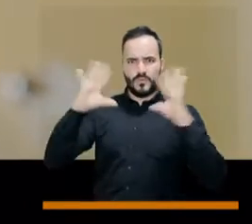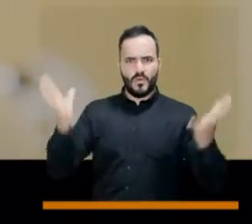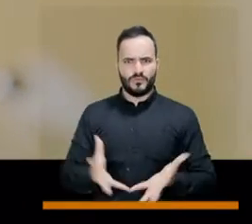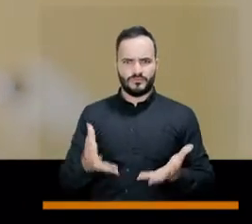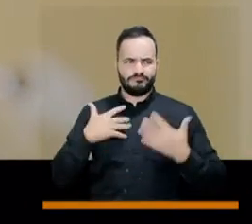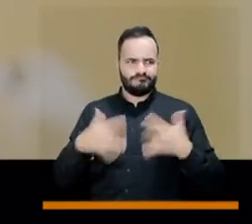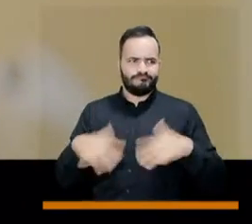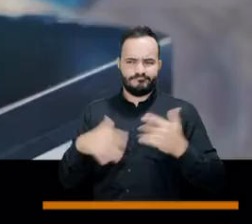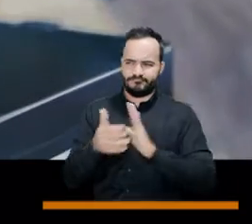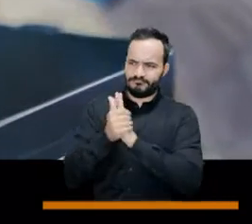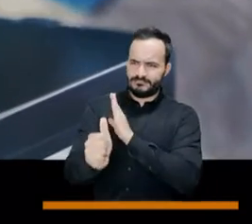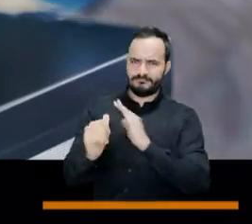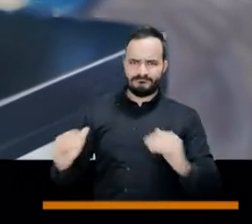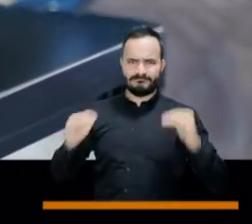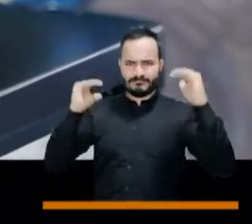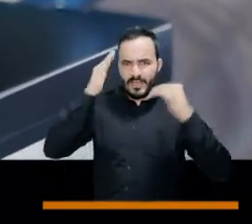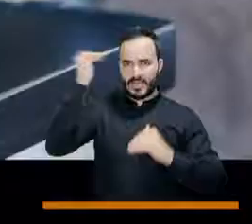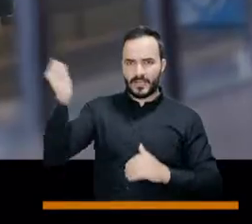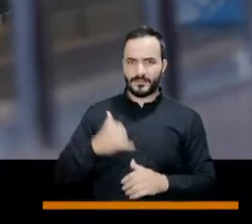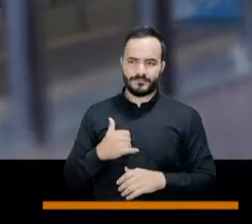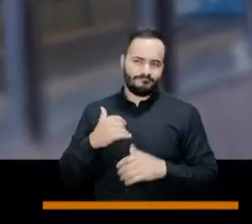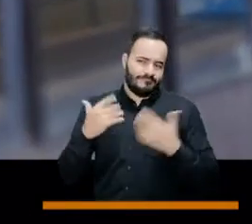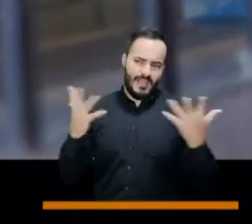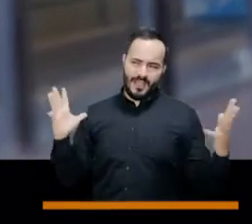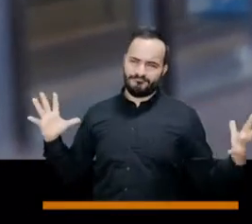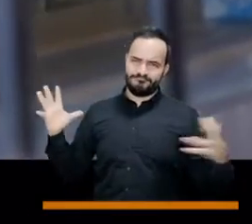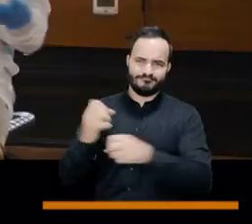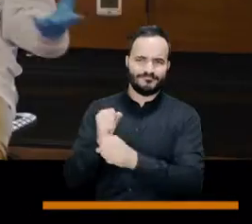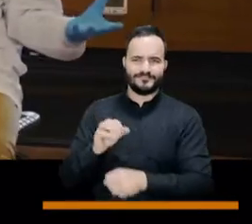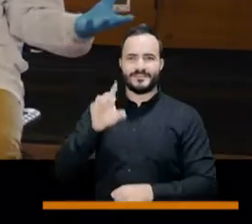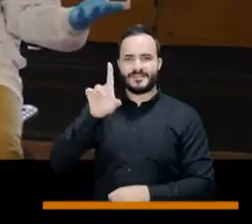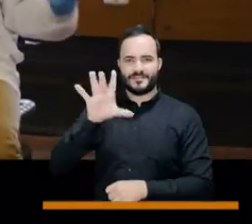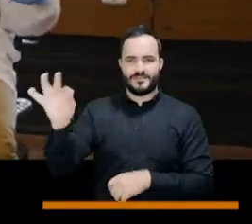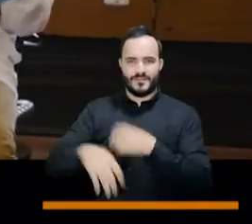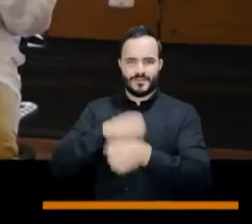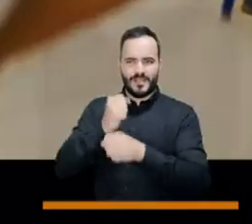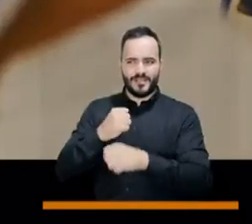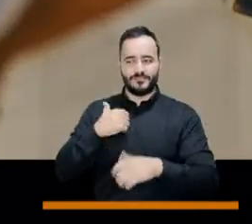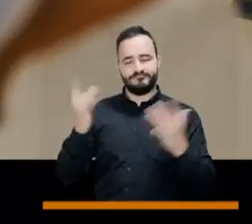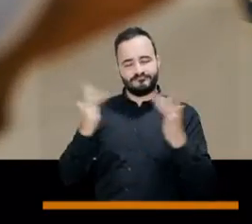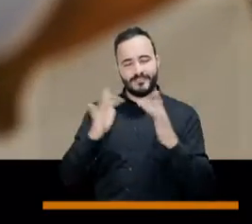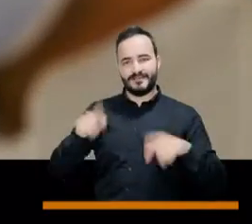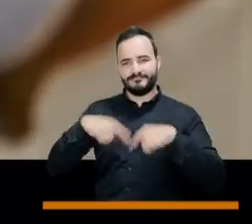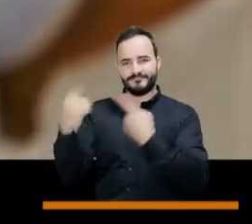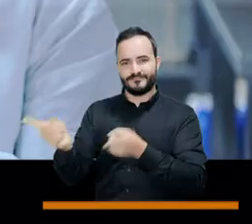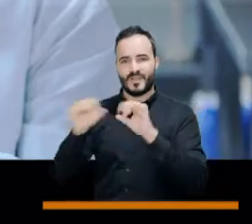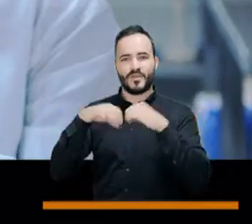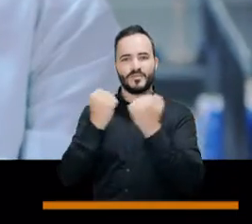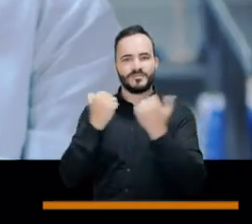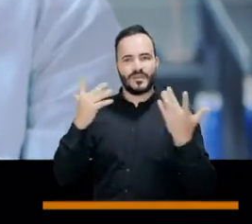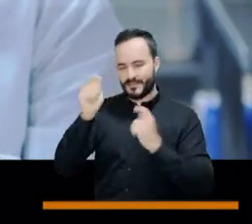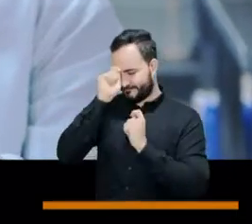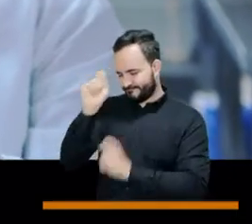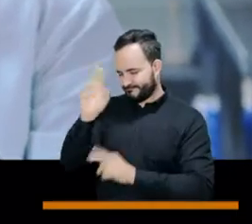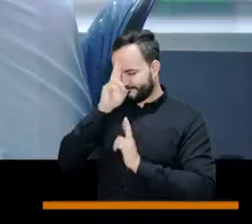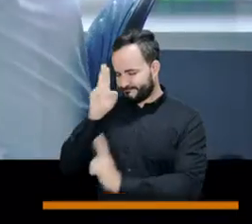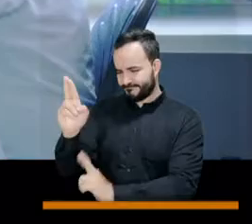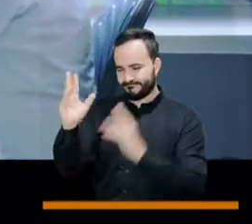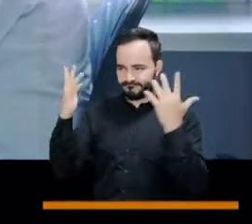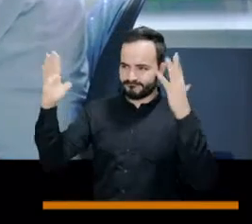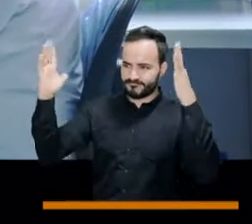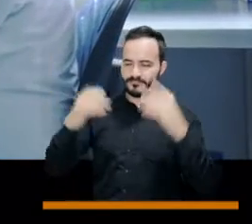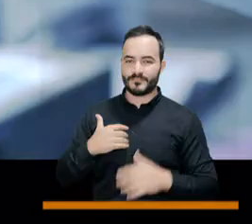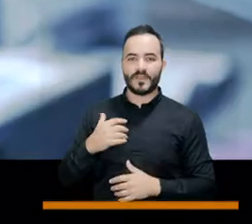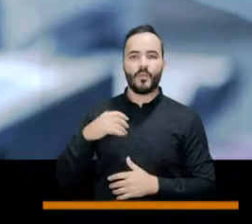el mundo académico y laboral de sus egresados, todo habla de un sesquicentenario único que reconoce el Consejo de la Ciudad con